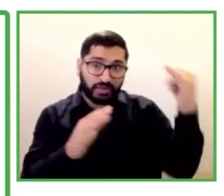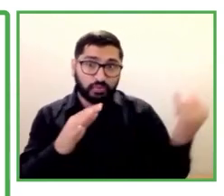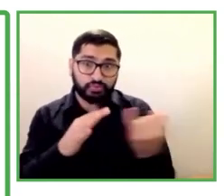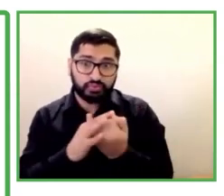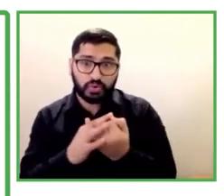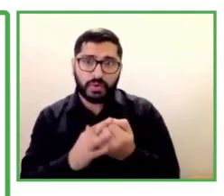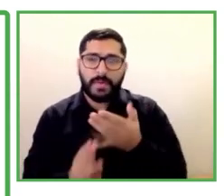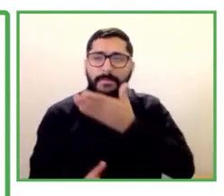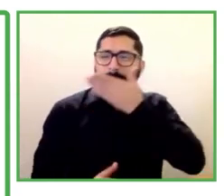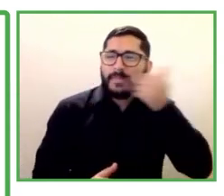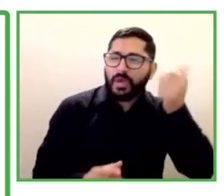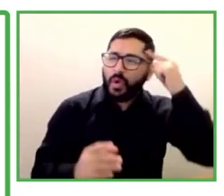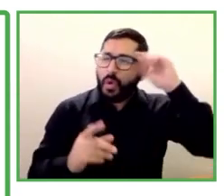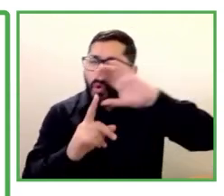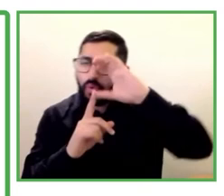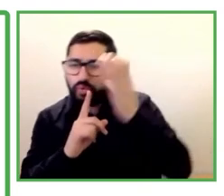empresa.